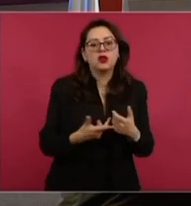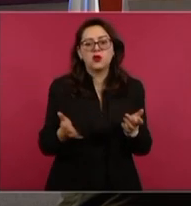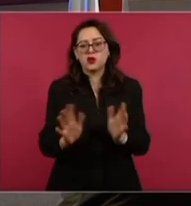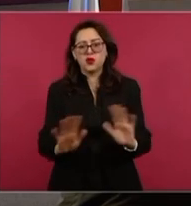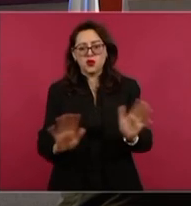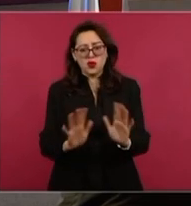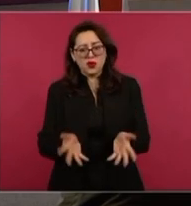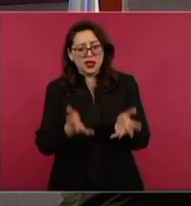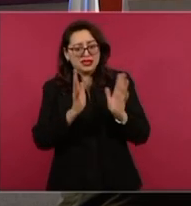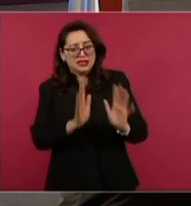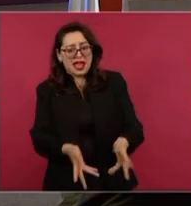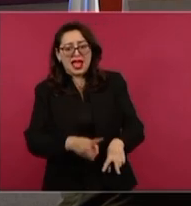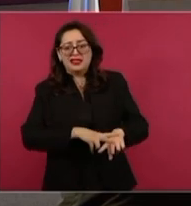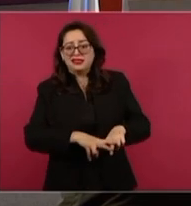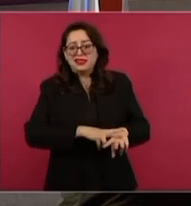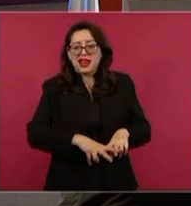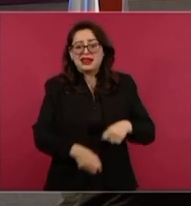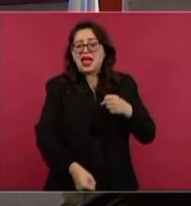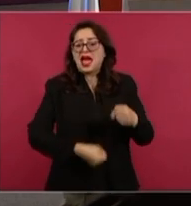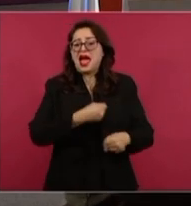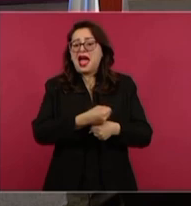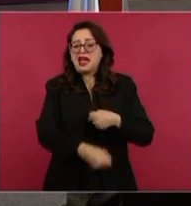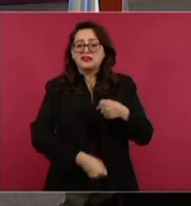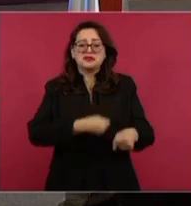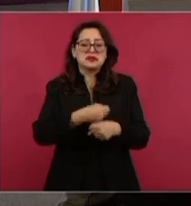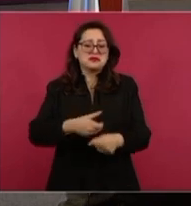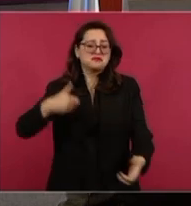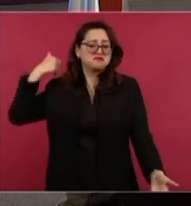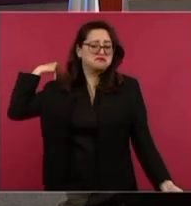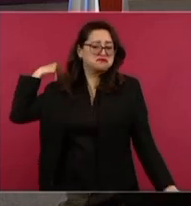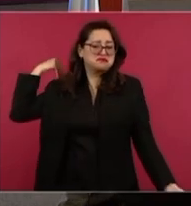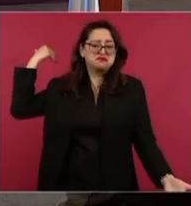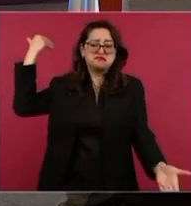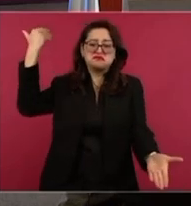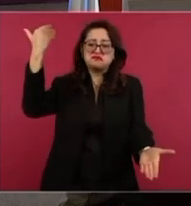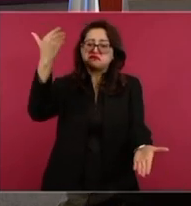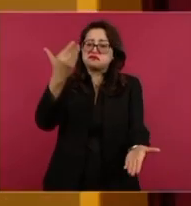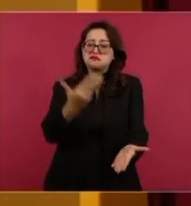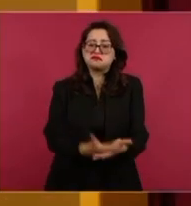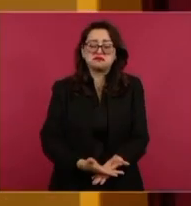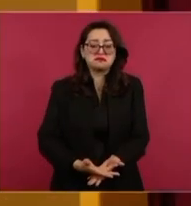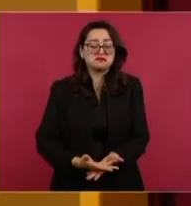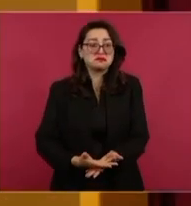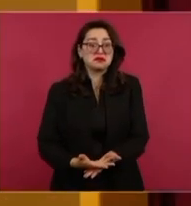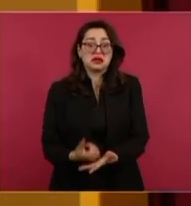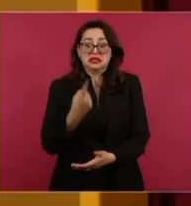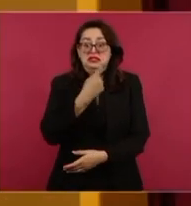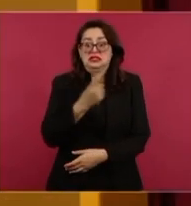han pasado los ferrocarriles desde hace más de 100 años. Gracias. Gracias.